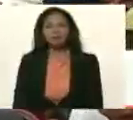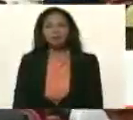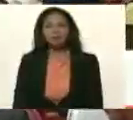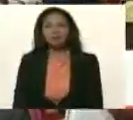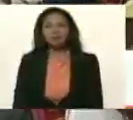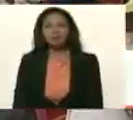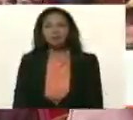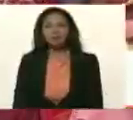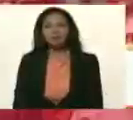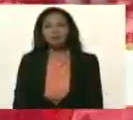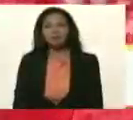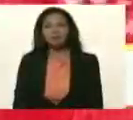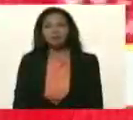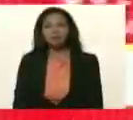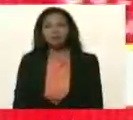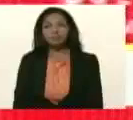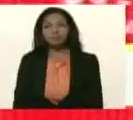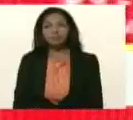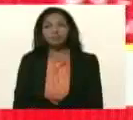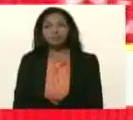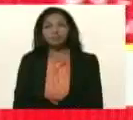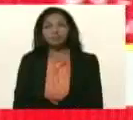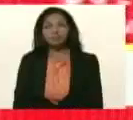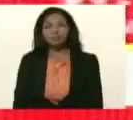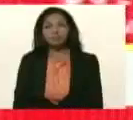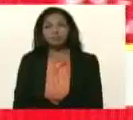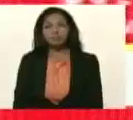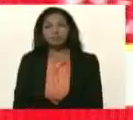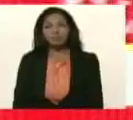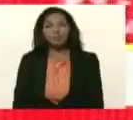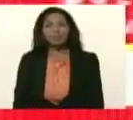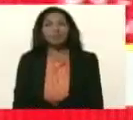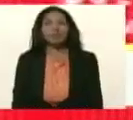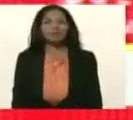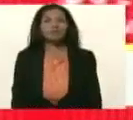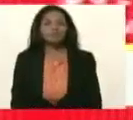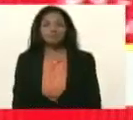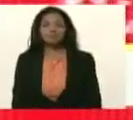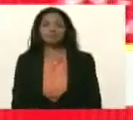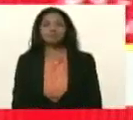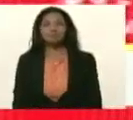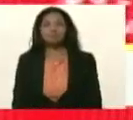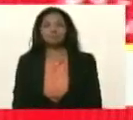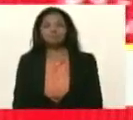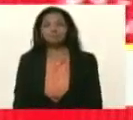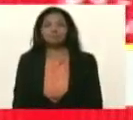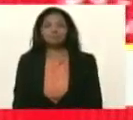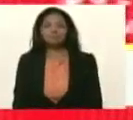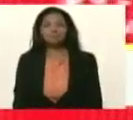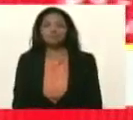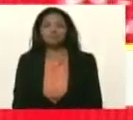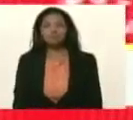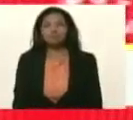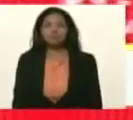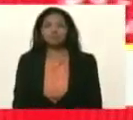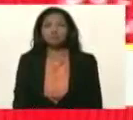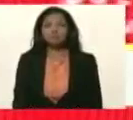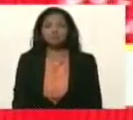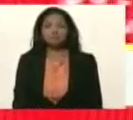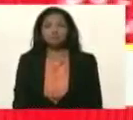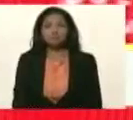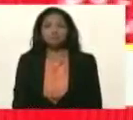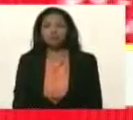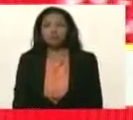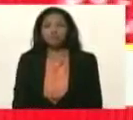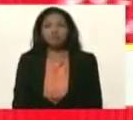presidente, saludarlo y agradecer infinitamente el habernos podido encontrar hoy. Estamos